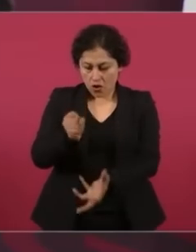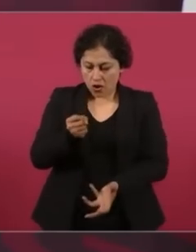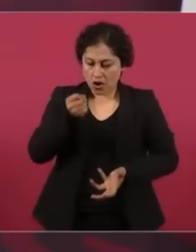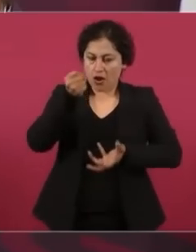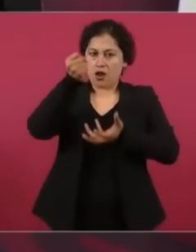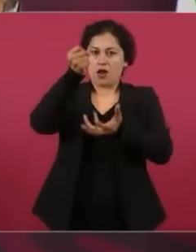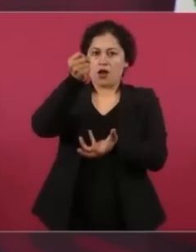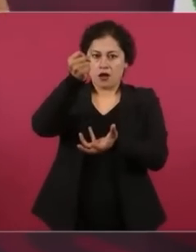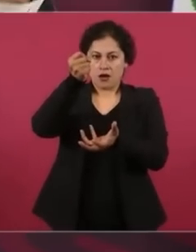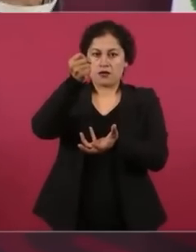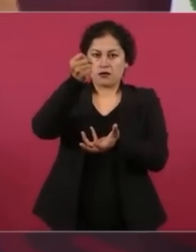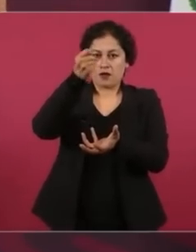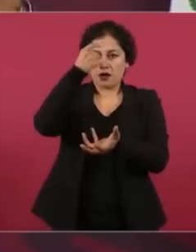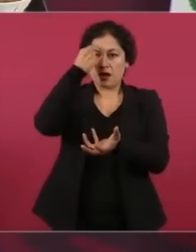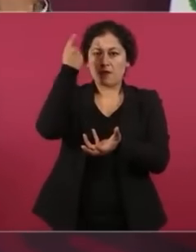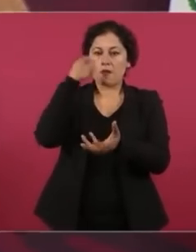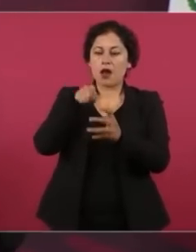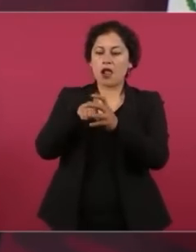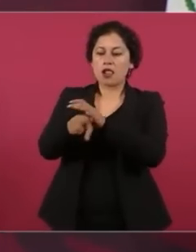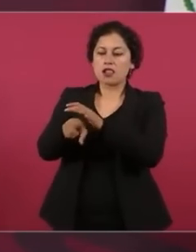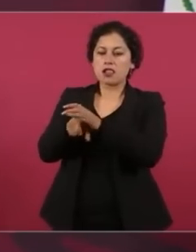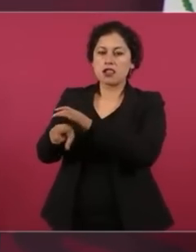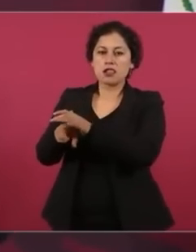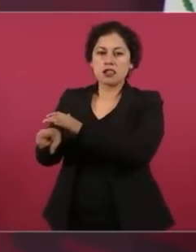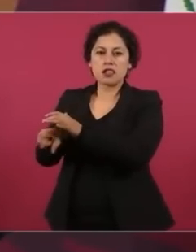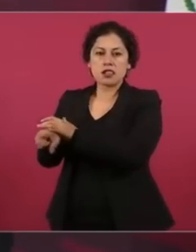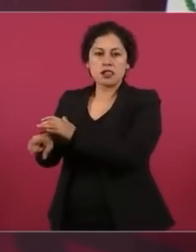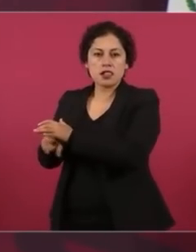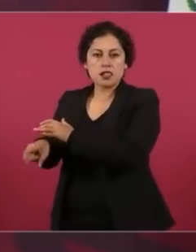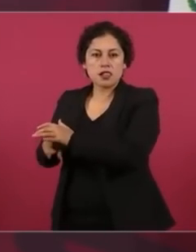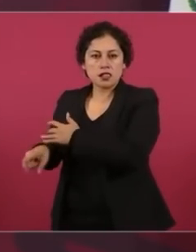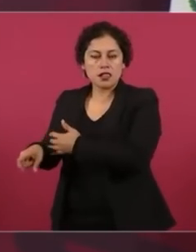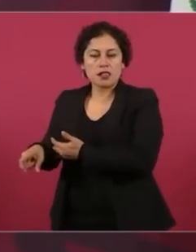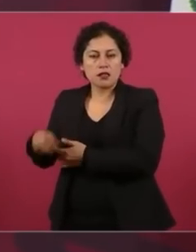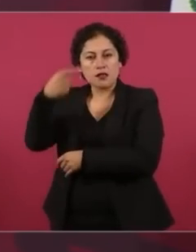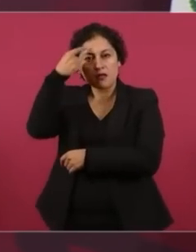para mantener el aparato burocrático, oneroso.